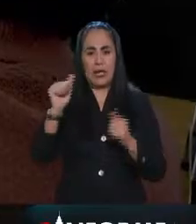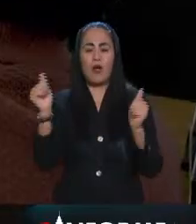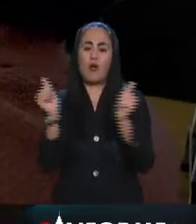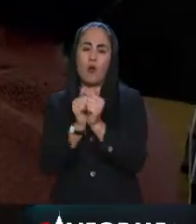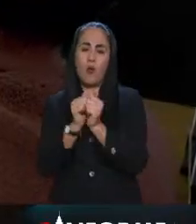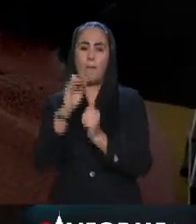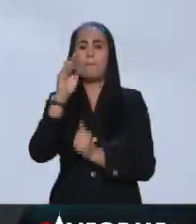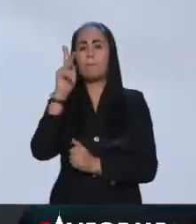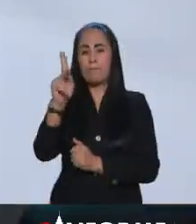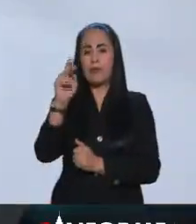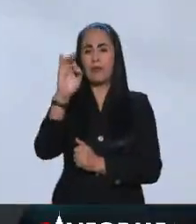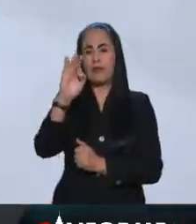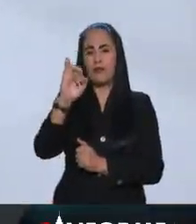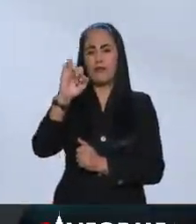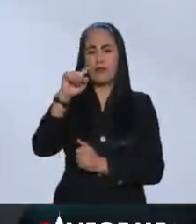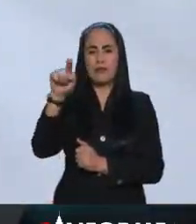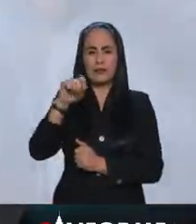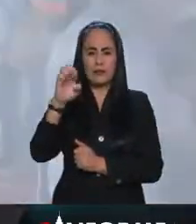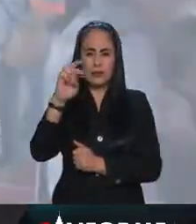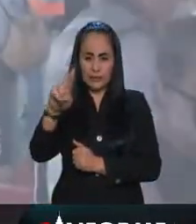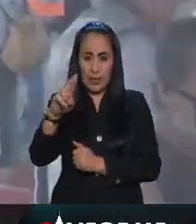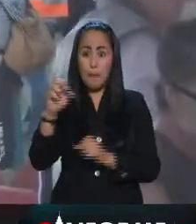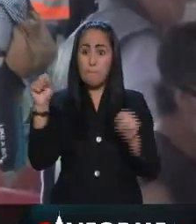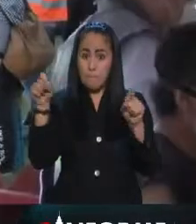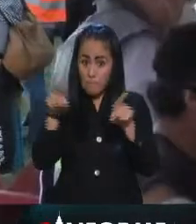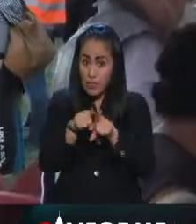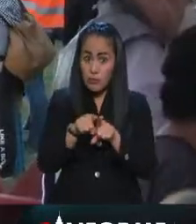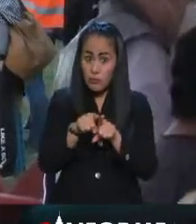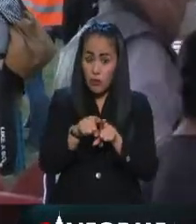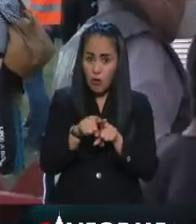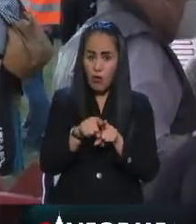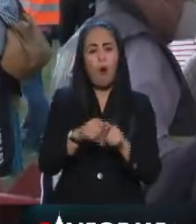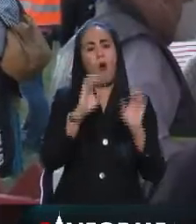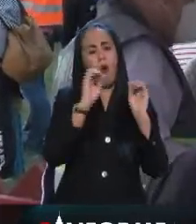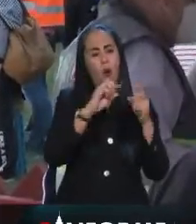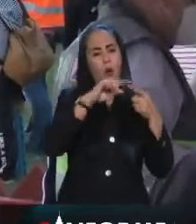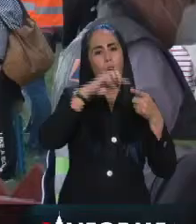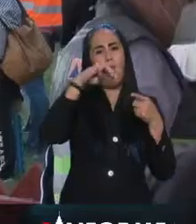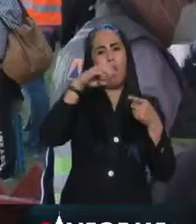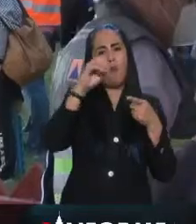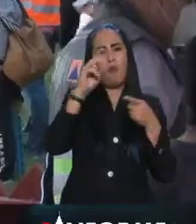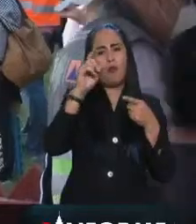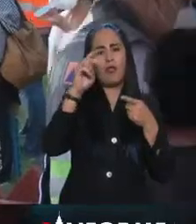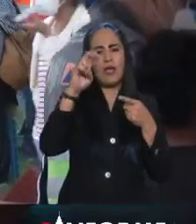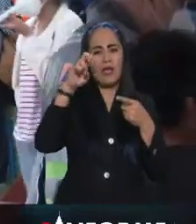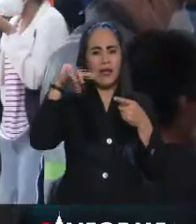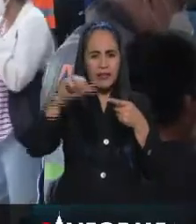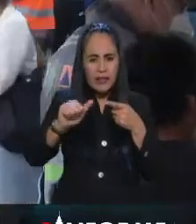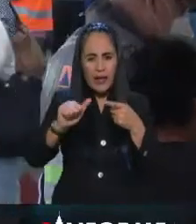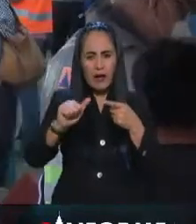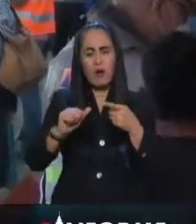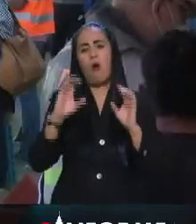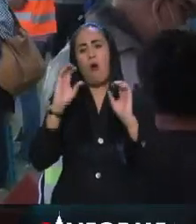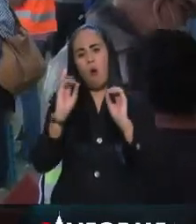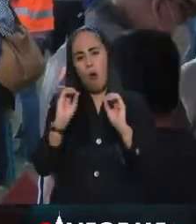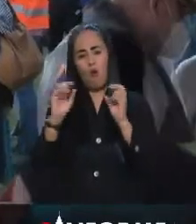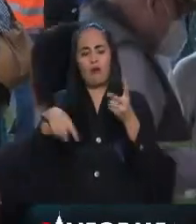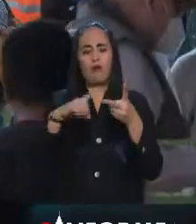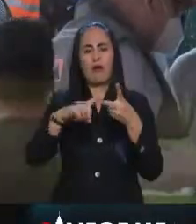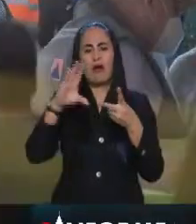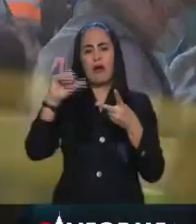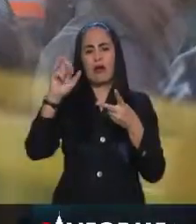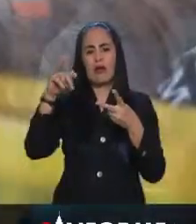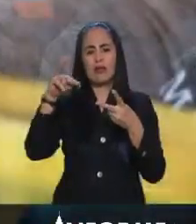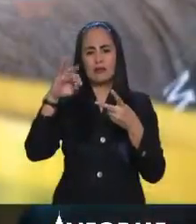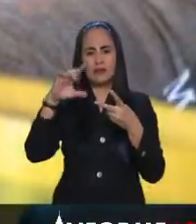Aún cuando no sean exactamente las mismas, aún cuando sea Moderna y CanSino, en fin, son equiparables, porque hemos visto que las